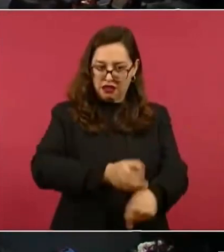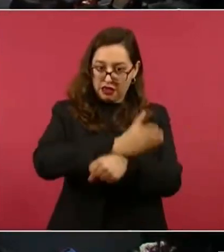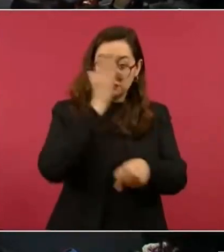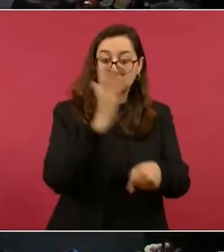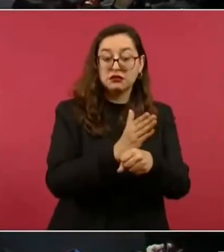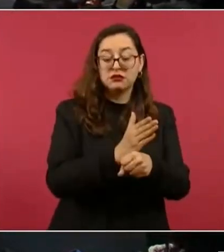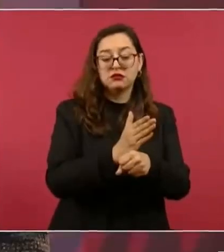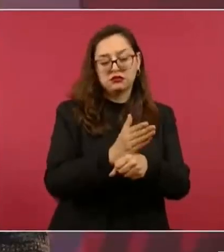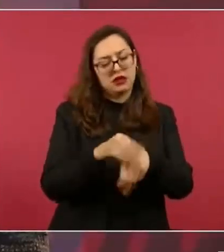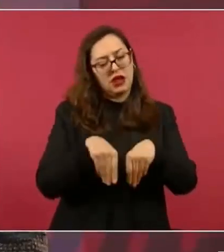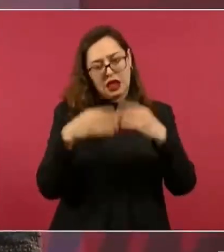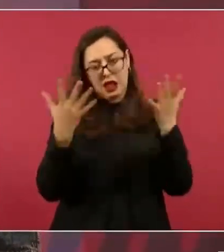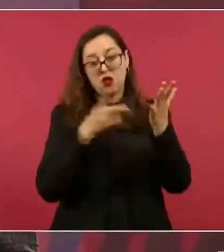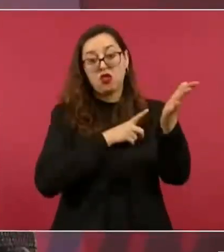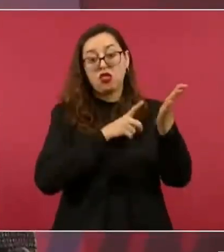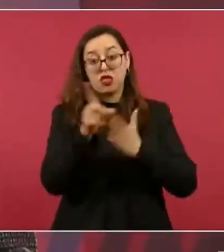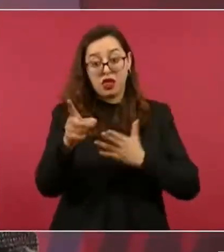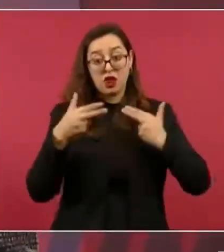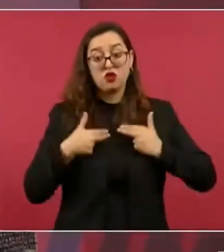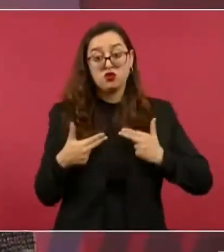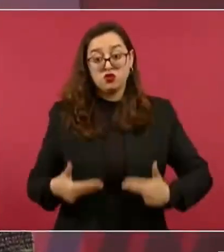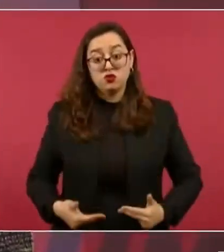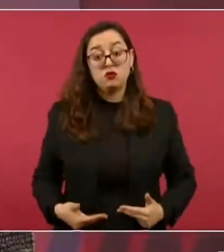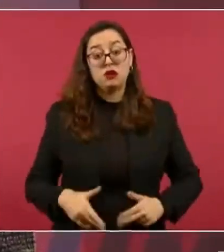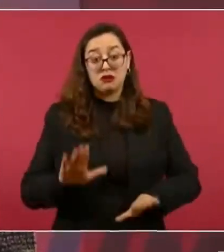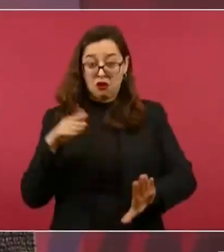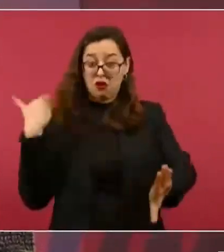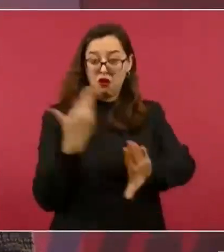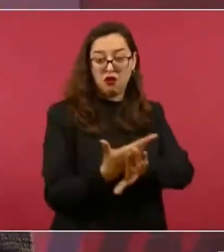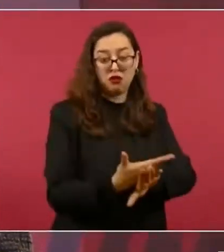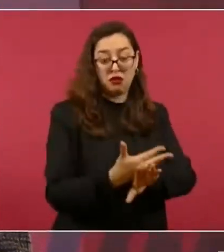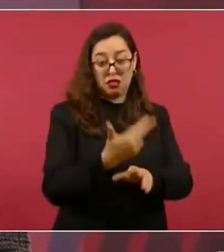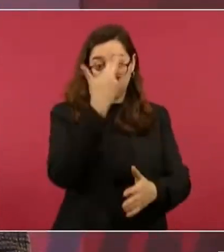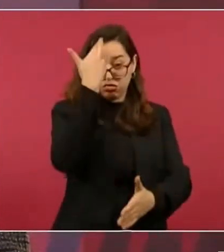humanos, no es declarar la guerra a nadie,